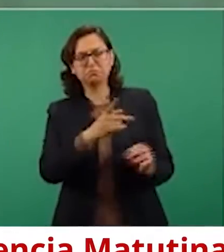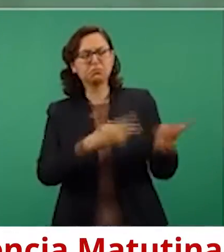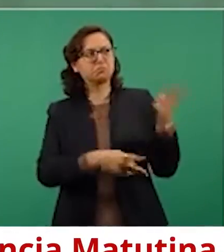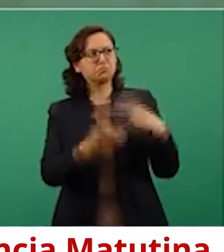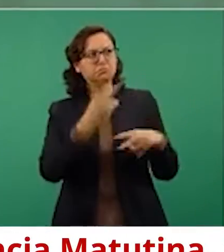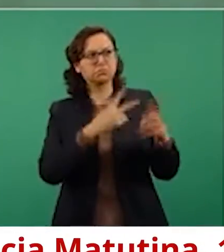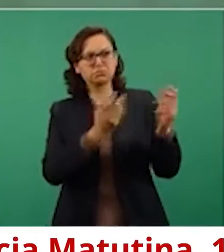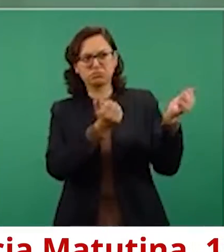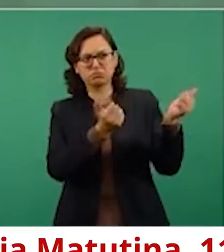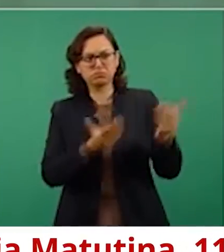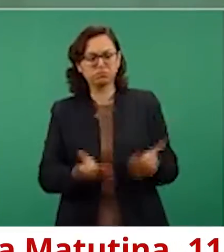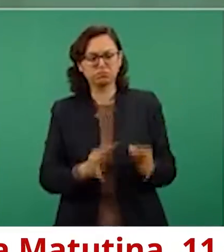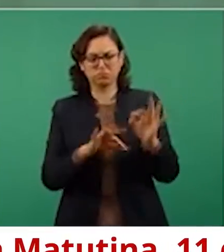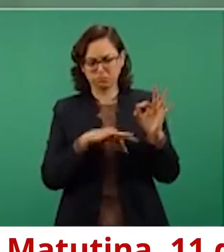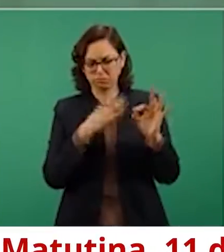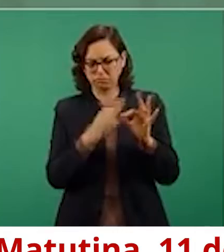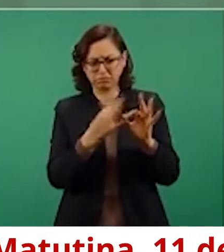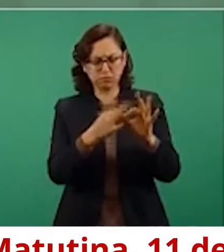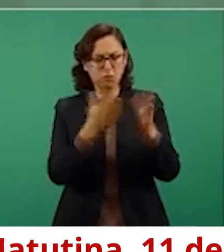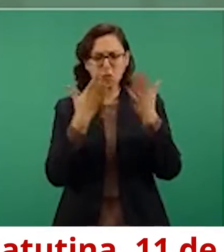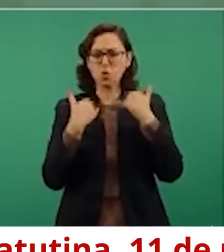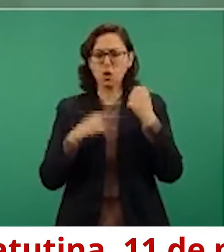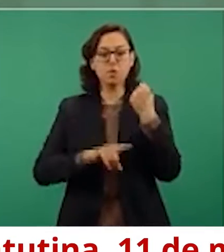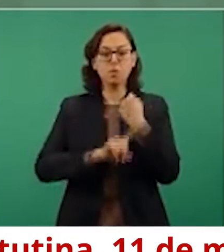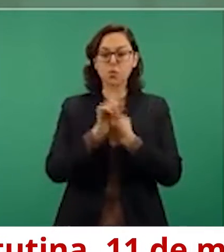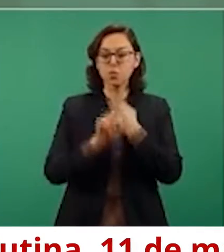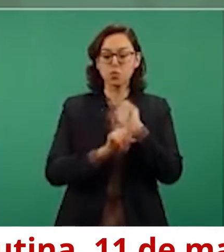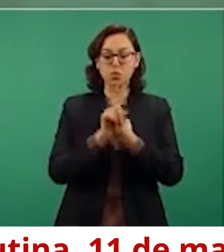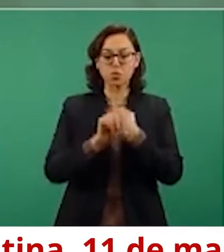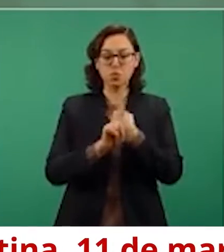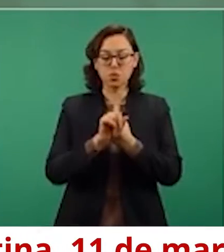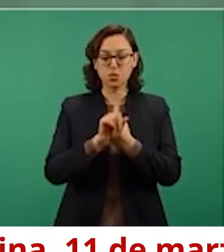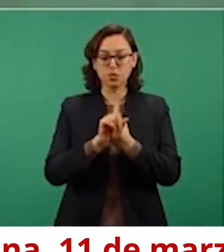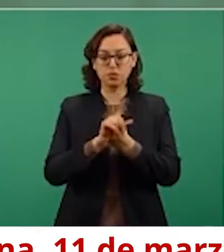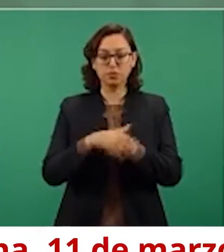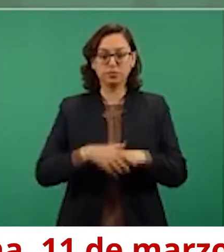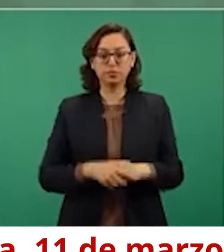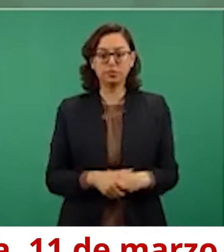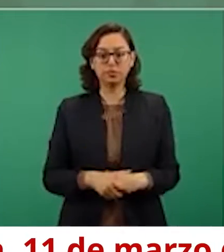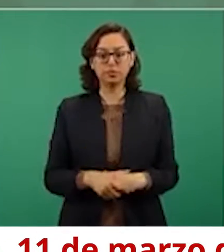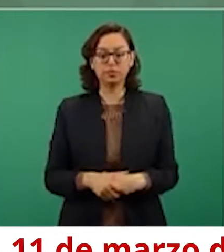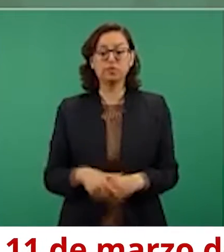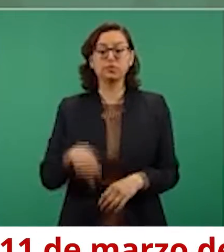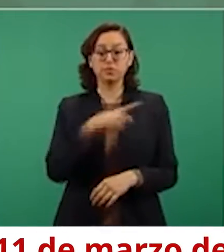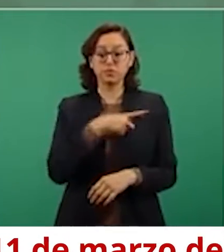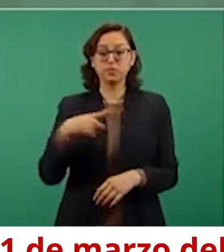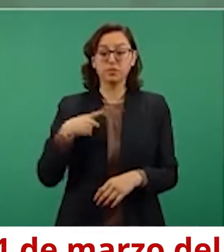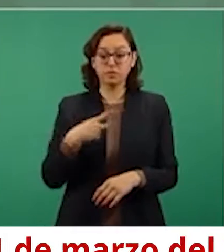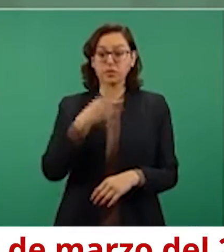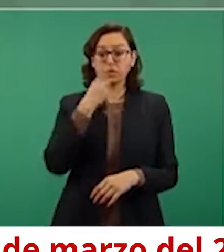Destacar que ha sido ejemplar la organización